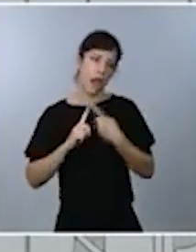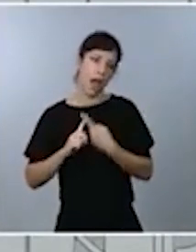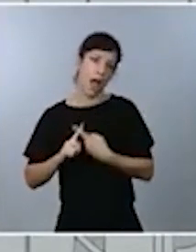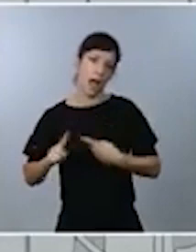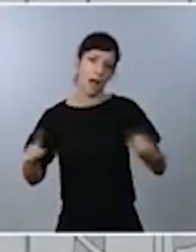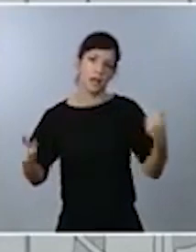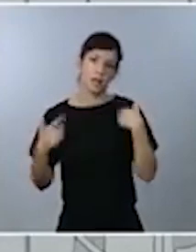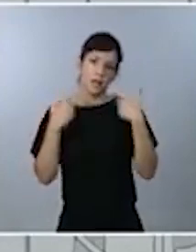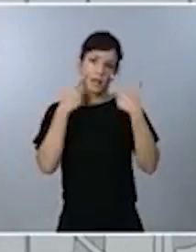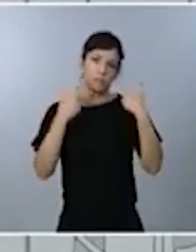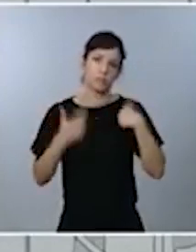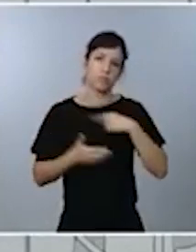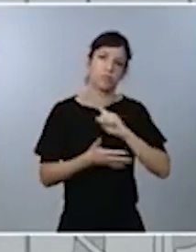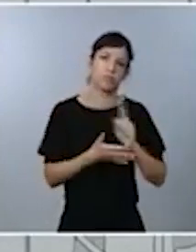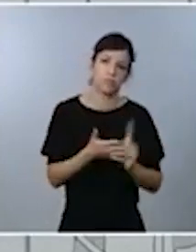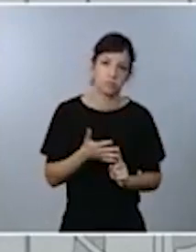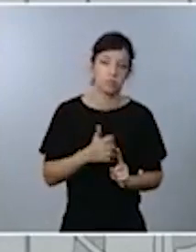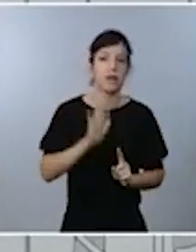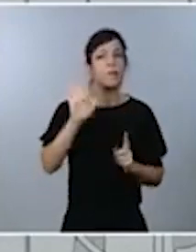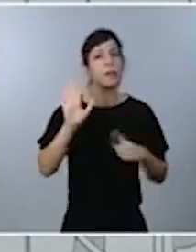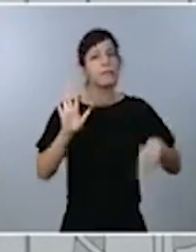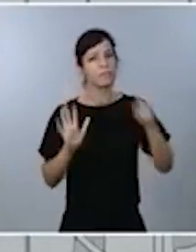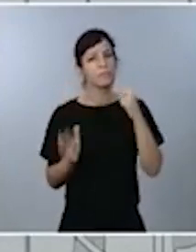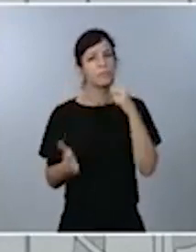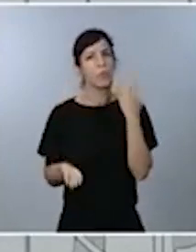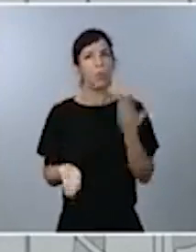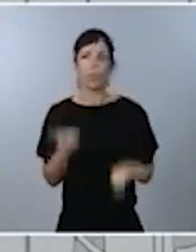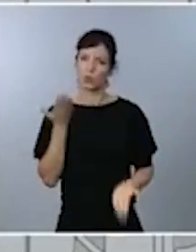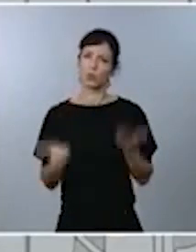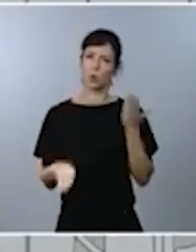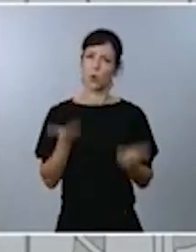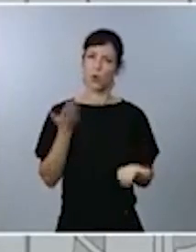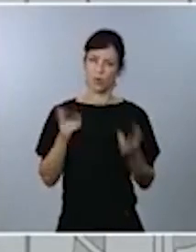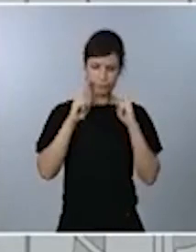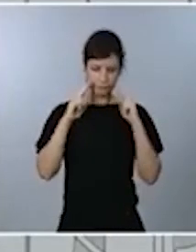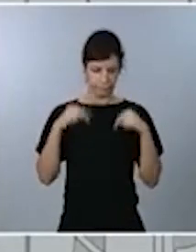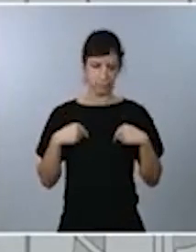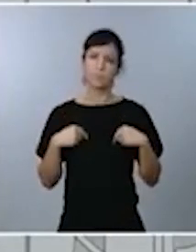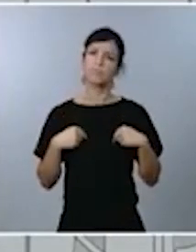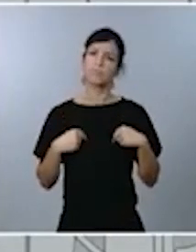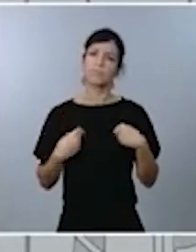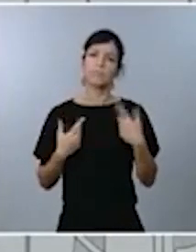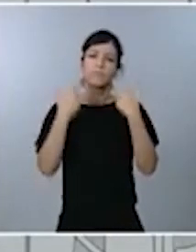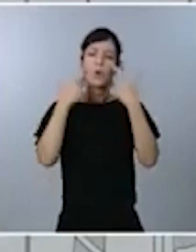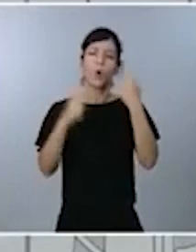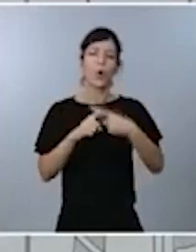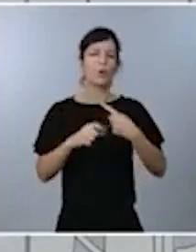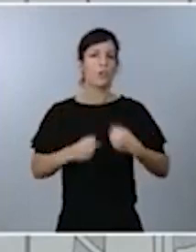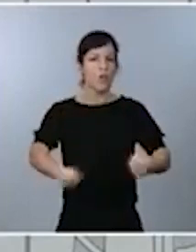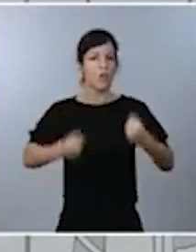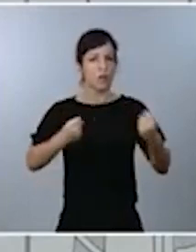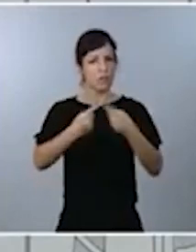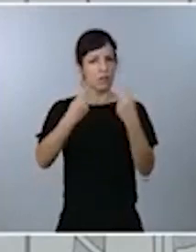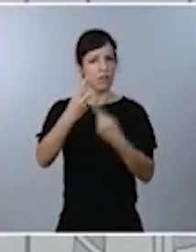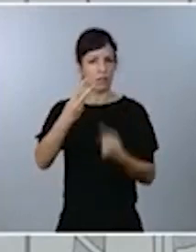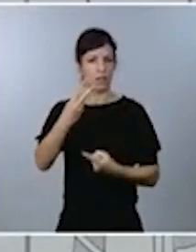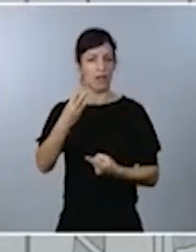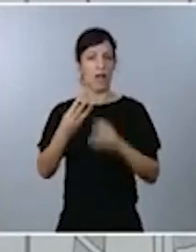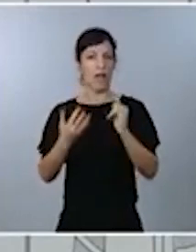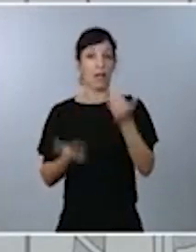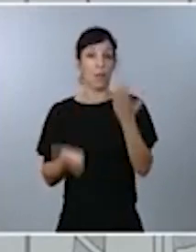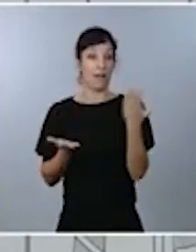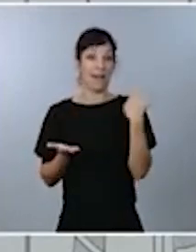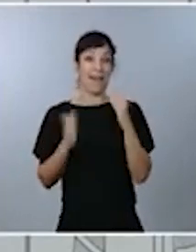también tenemos que ser justos con nosotros mismos y subrayar algunas de las fortalezas importantes que tenemos respecto a la primera ola.